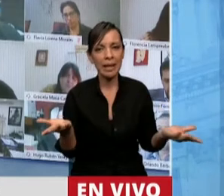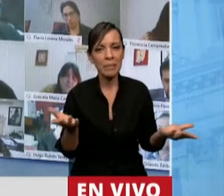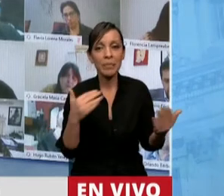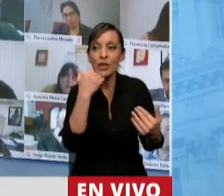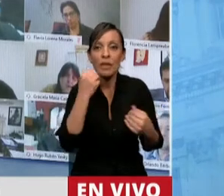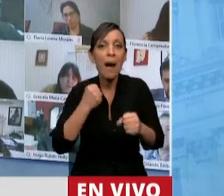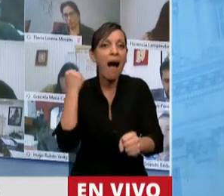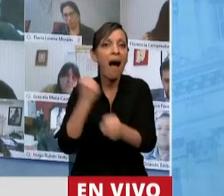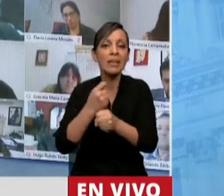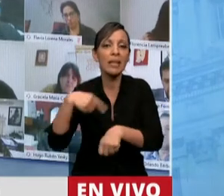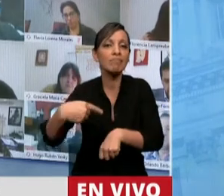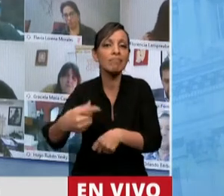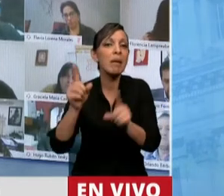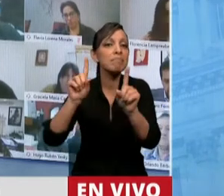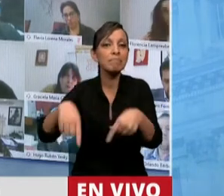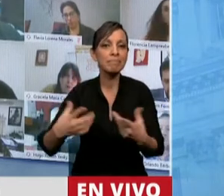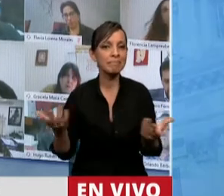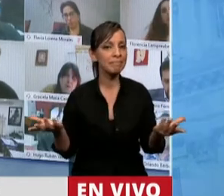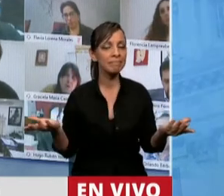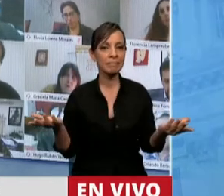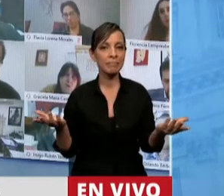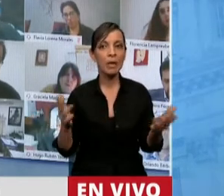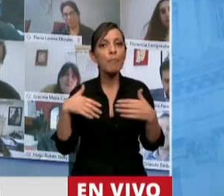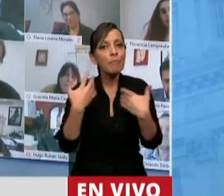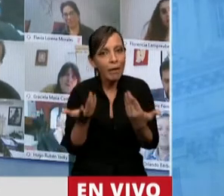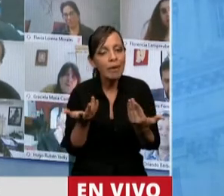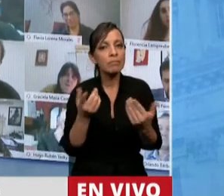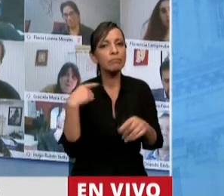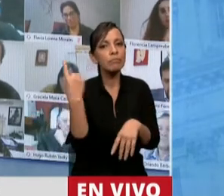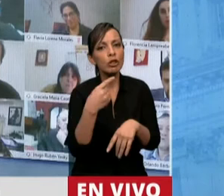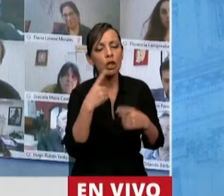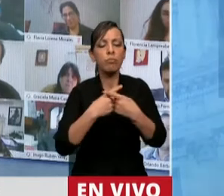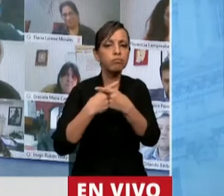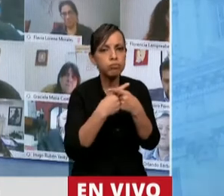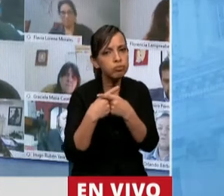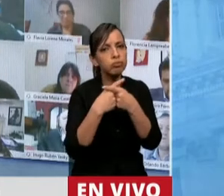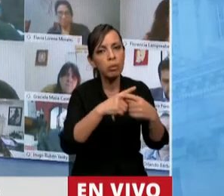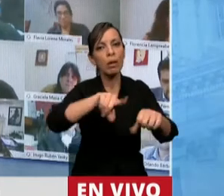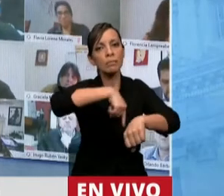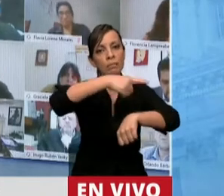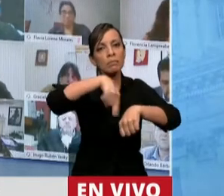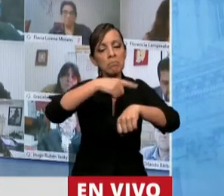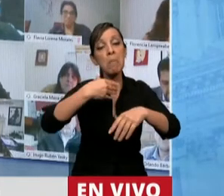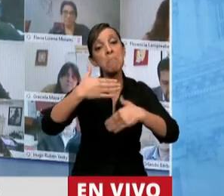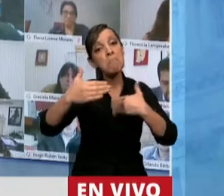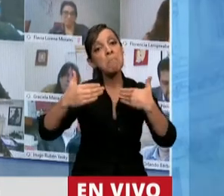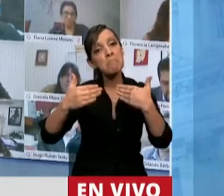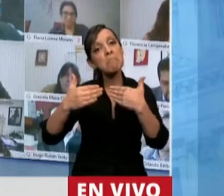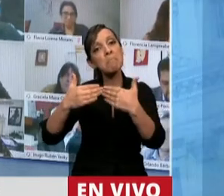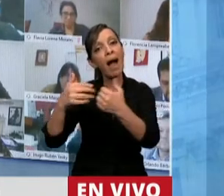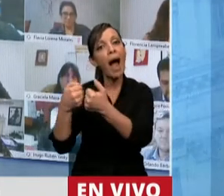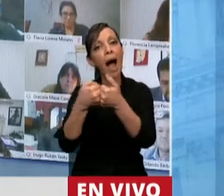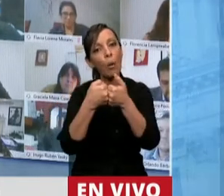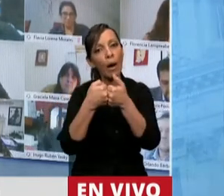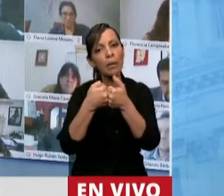hasta dónde puede llegar esta situación. Es por eso que después de una extensa discusión se fue arribando a un acuerdo. ¿Y qué